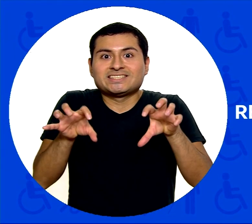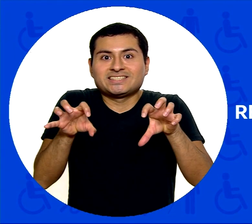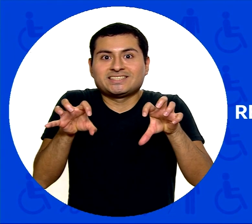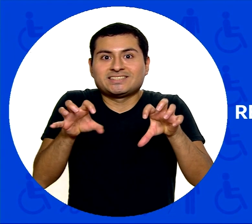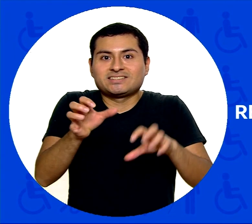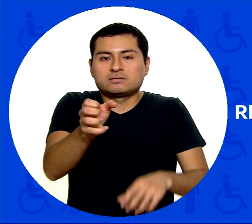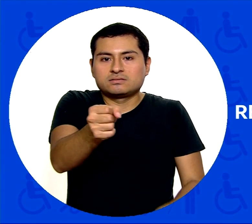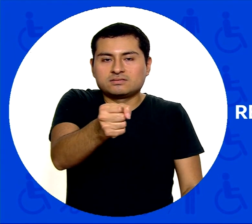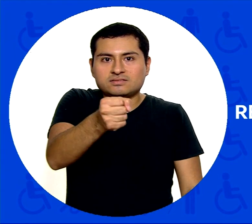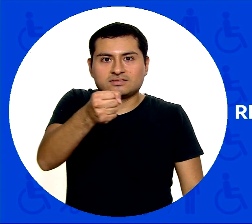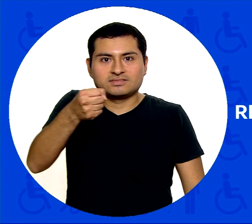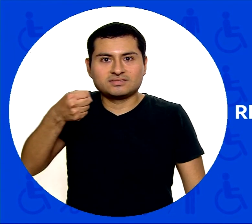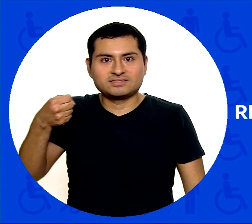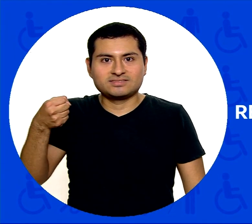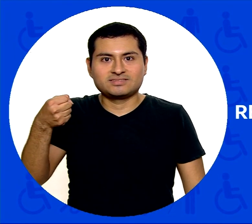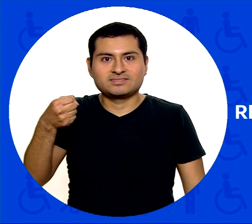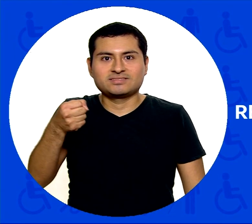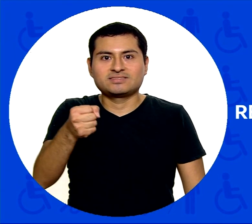Refrigeradora